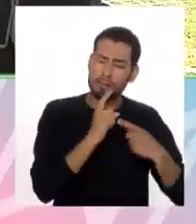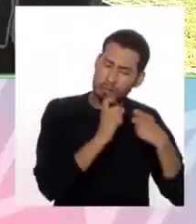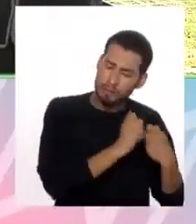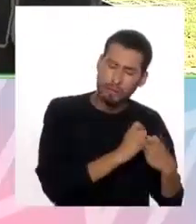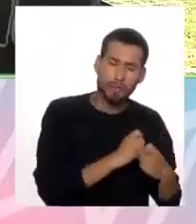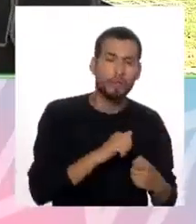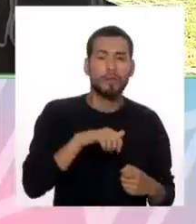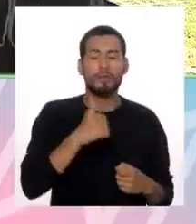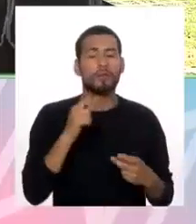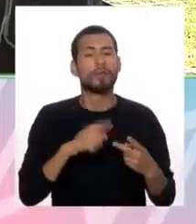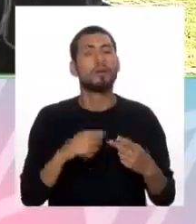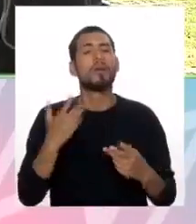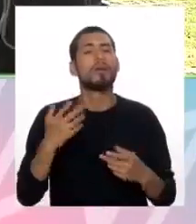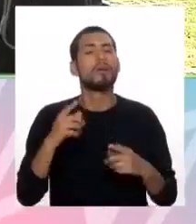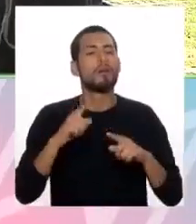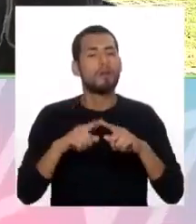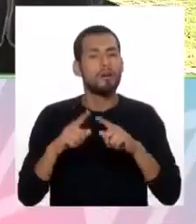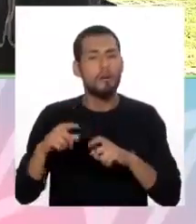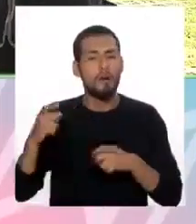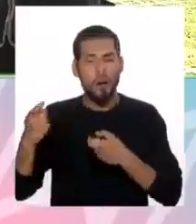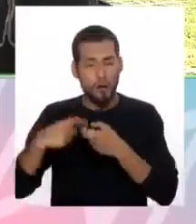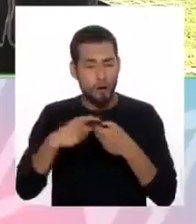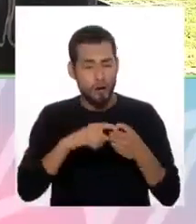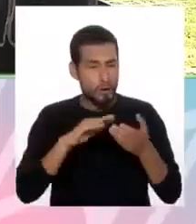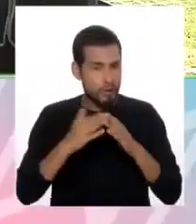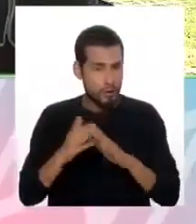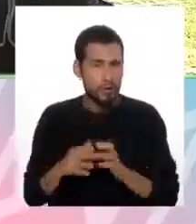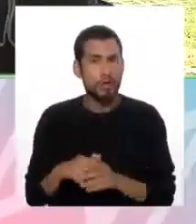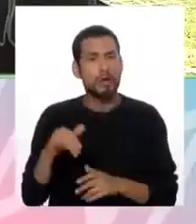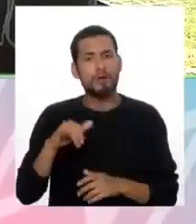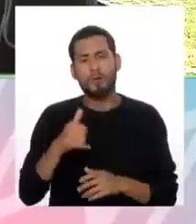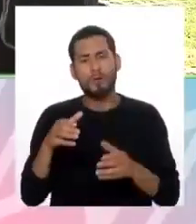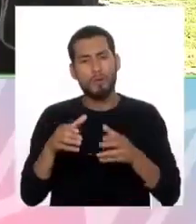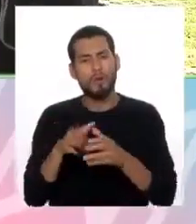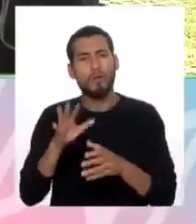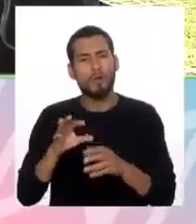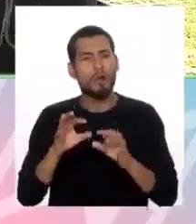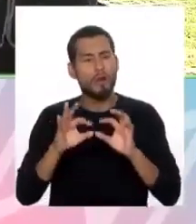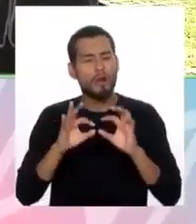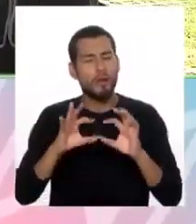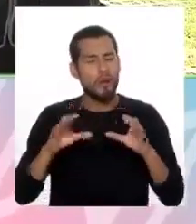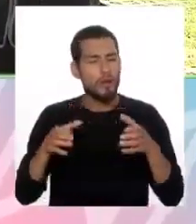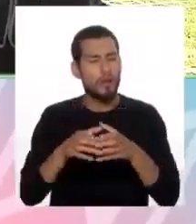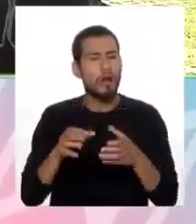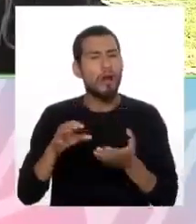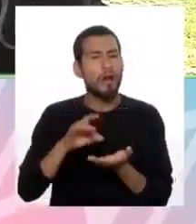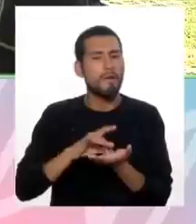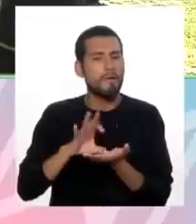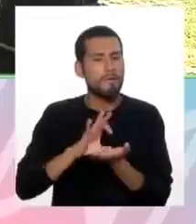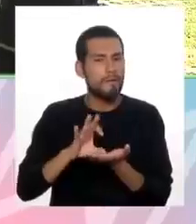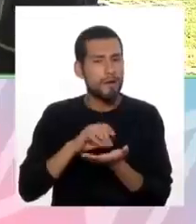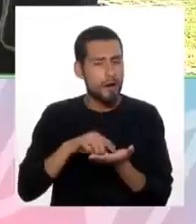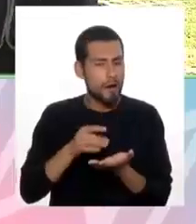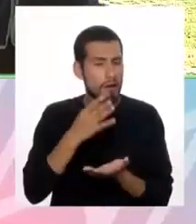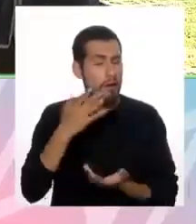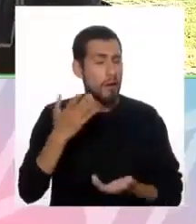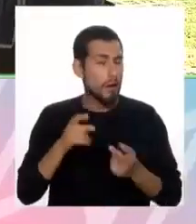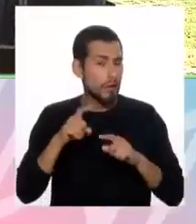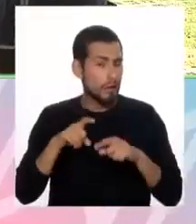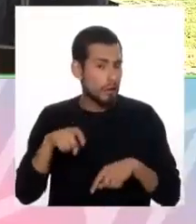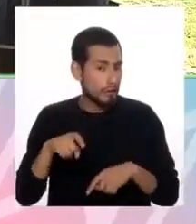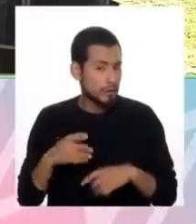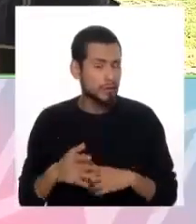unidad de participación comunitaria. Y por último, una unidad que le pertenece a farmacia. Si en caso la persona necesitara medicación.